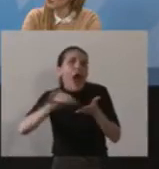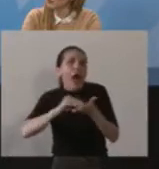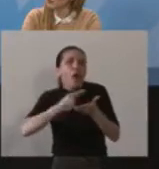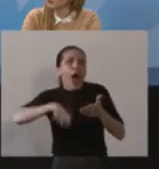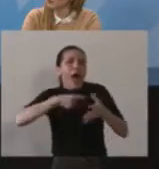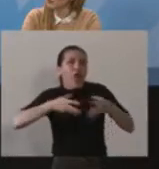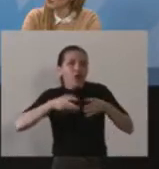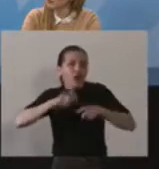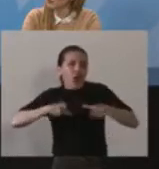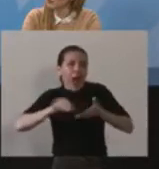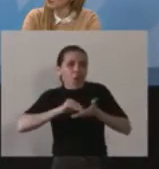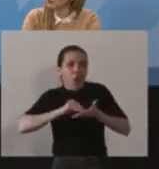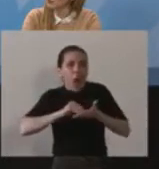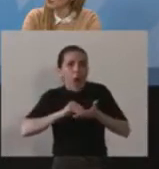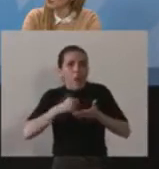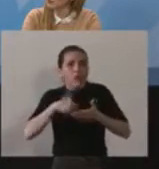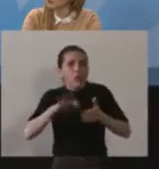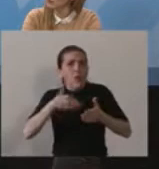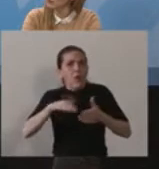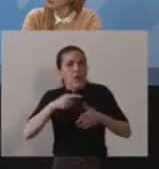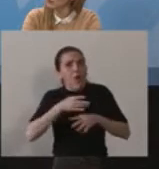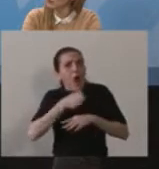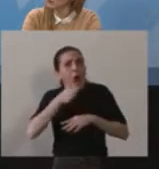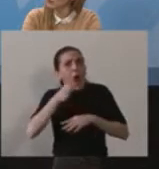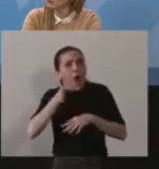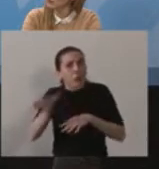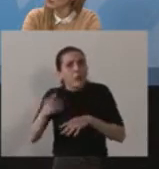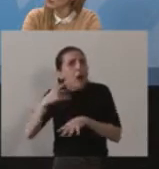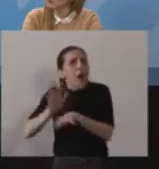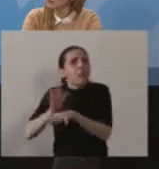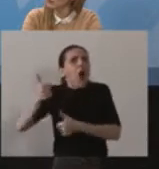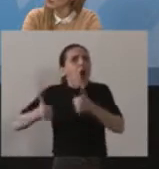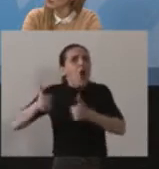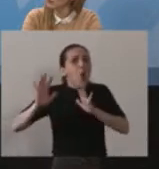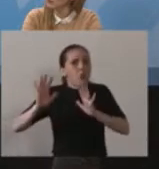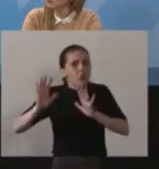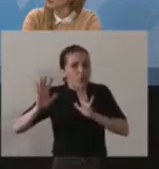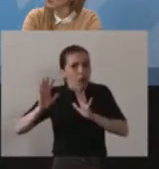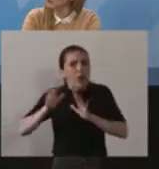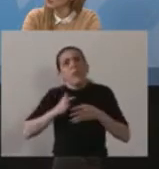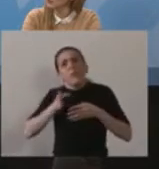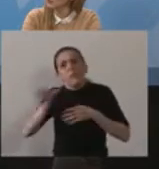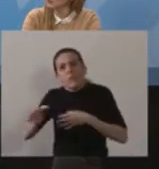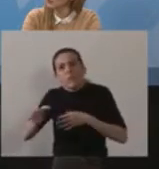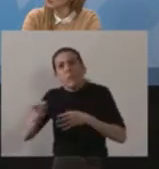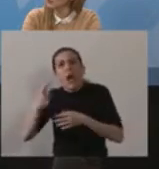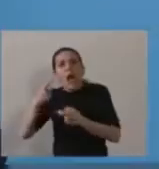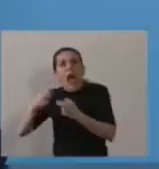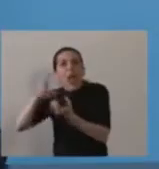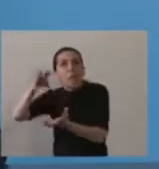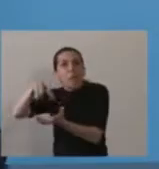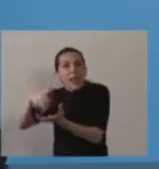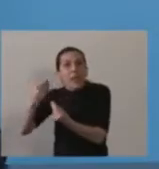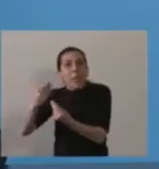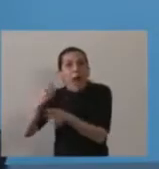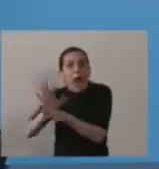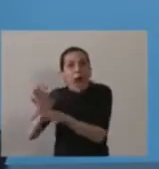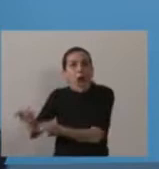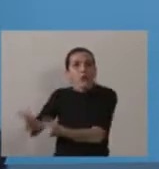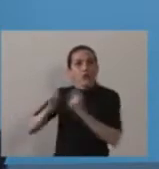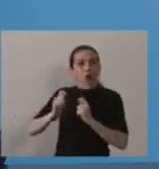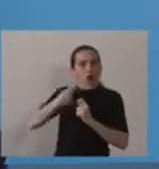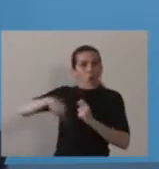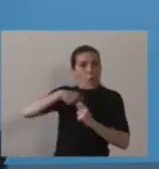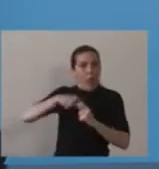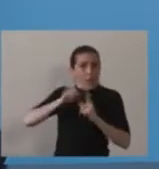a presentarse al concurso y a presentarse a la empresa para hacerse cargo de la intervención que estamos disponiendo en